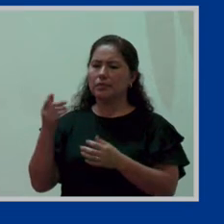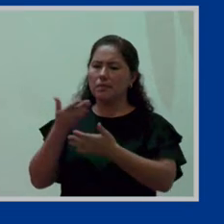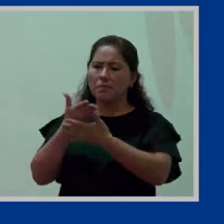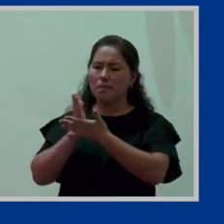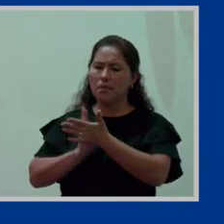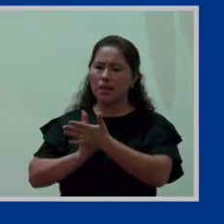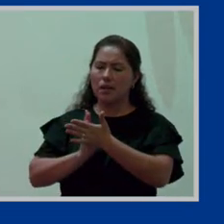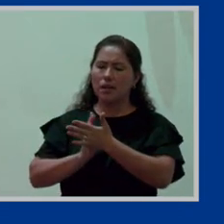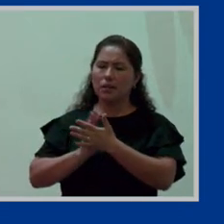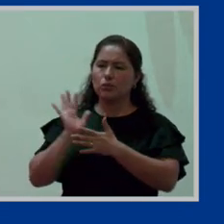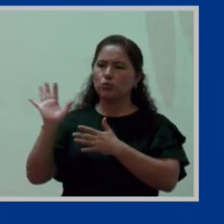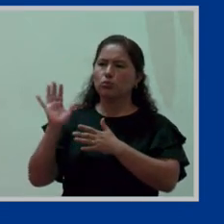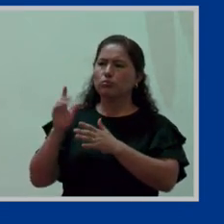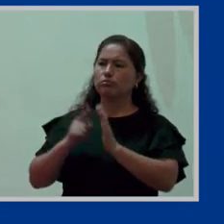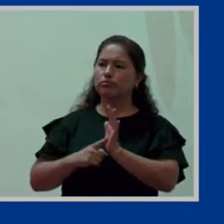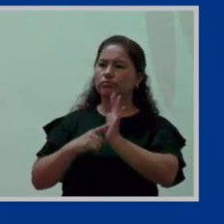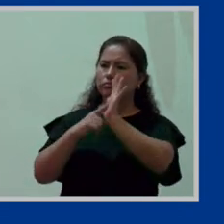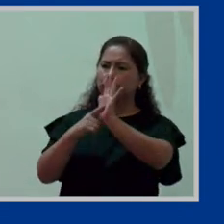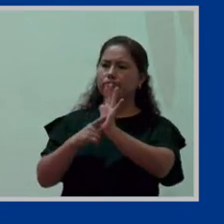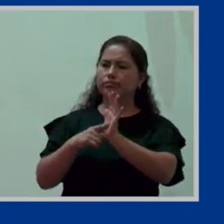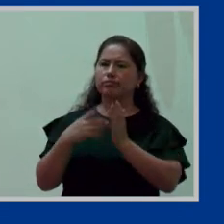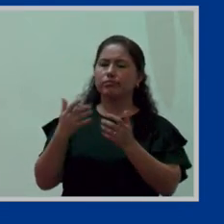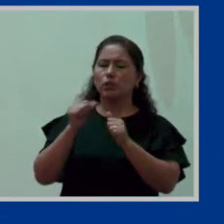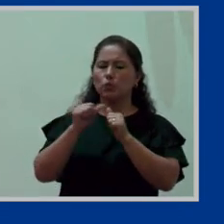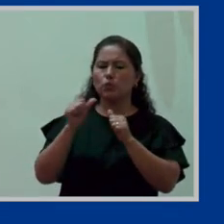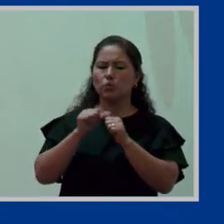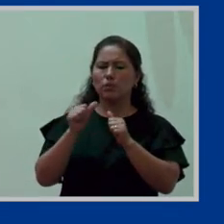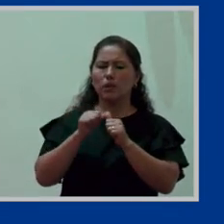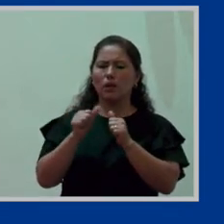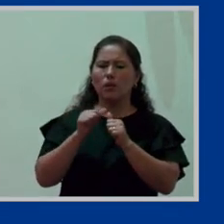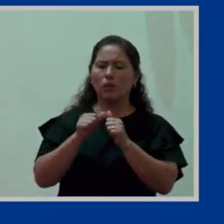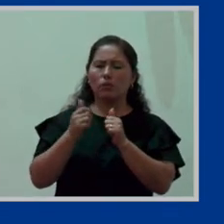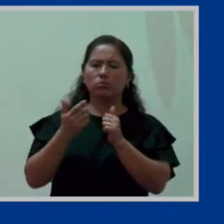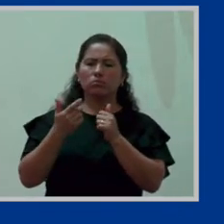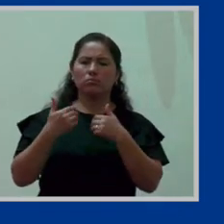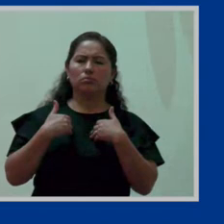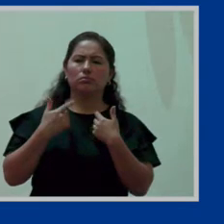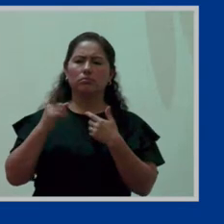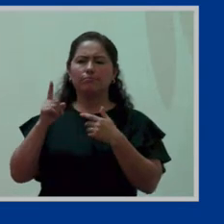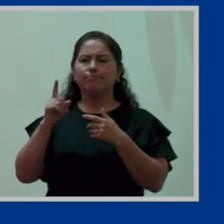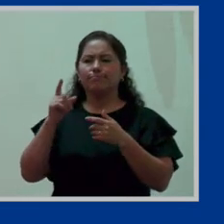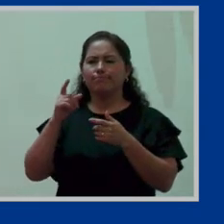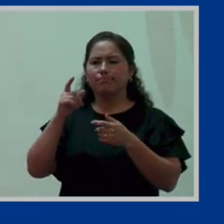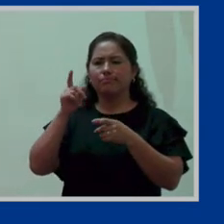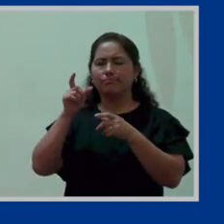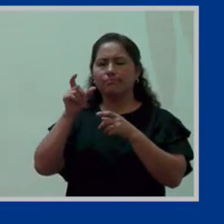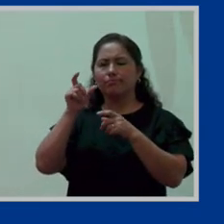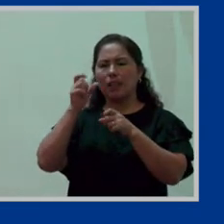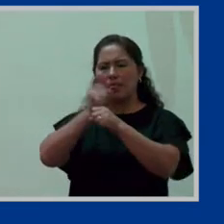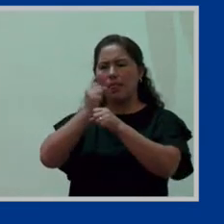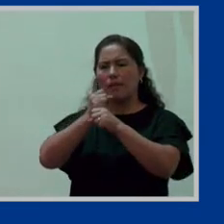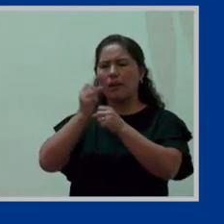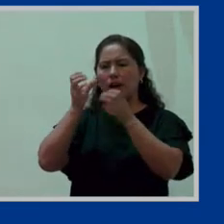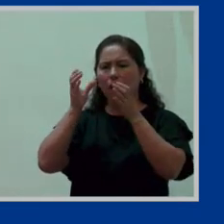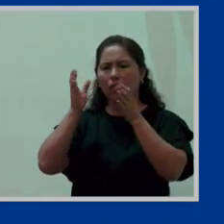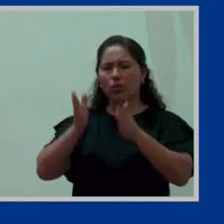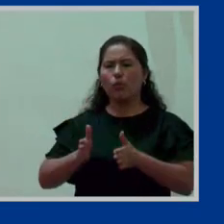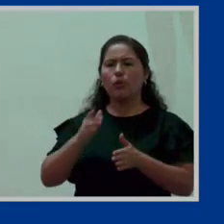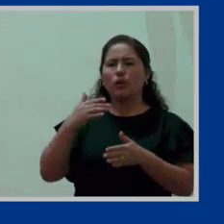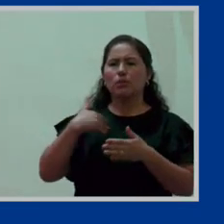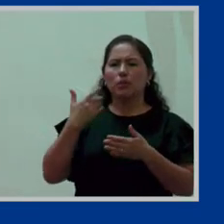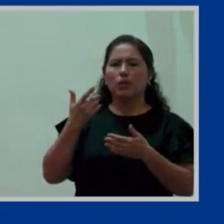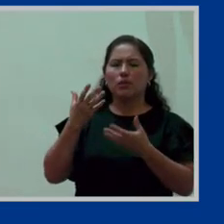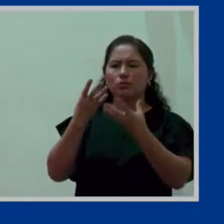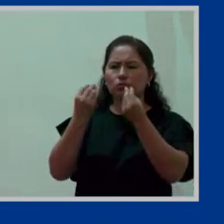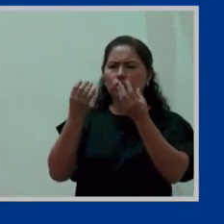de la exposición hay un número mínimo para que la empresa un número mínimo de trabajadores que han dicho